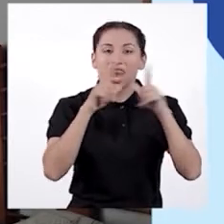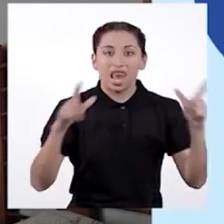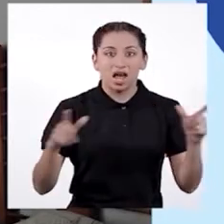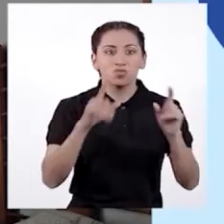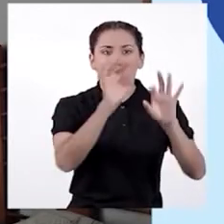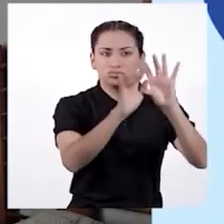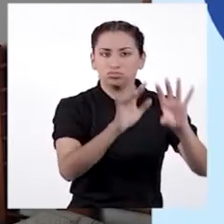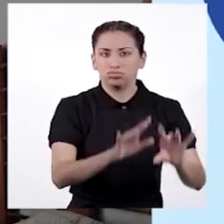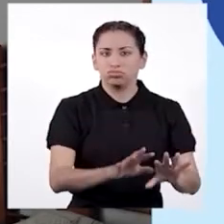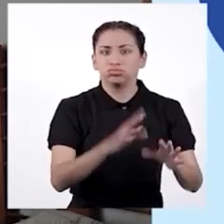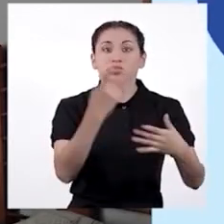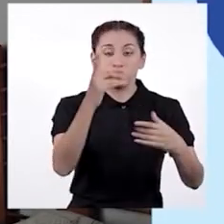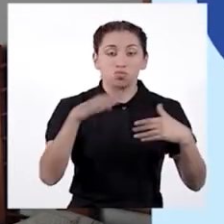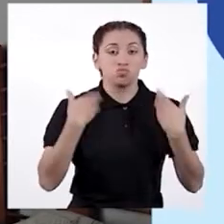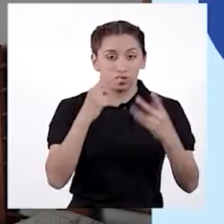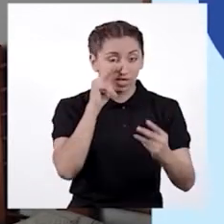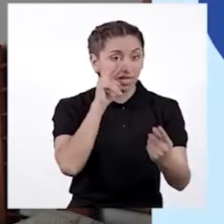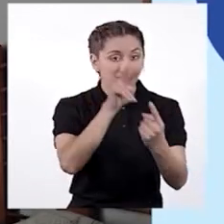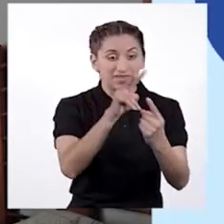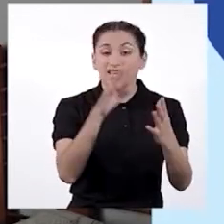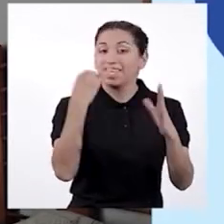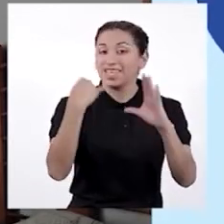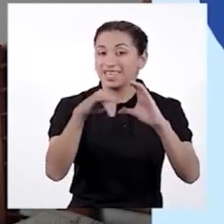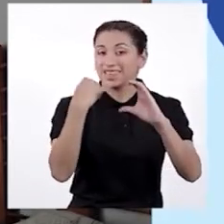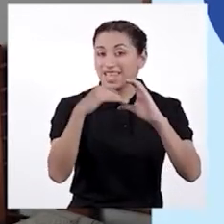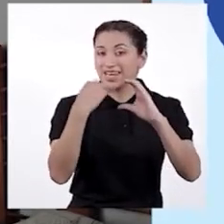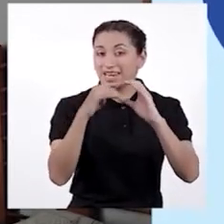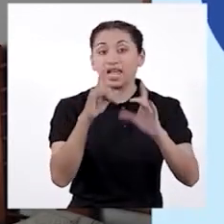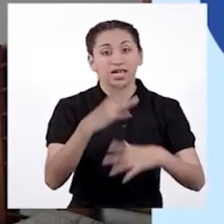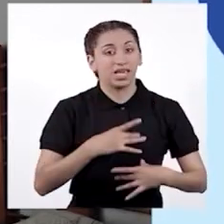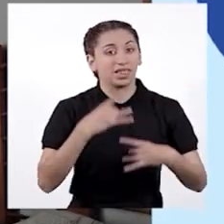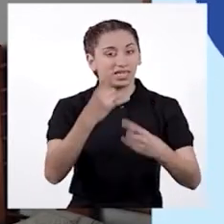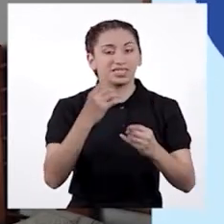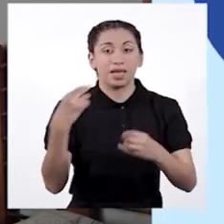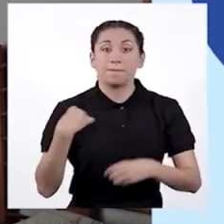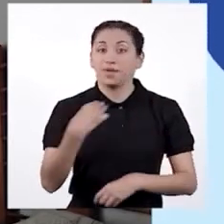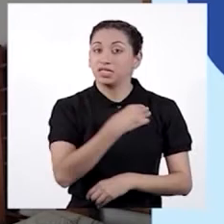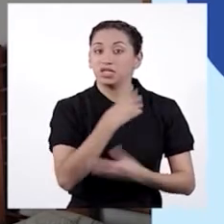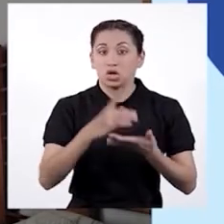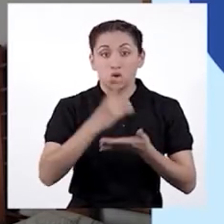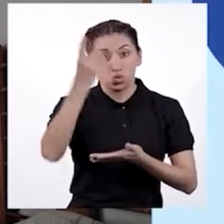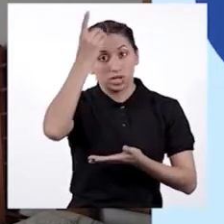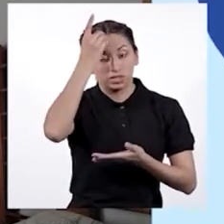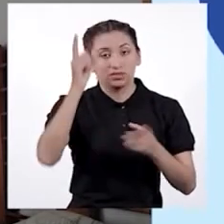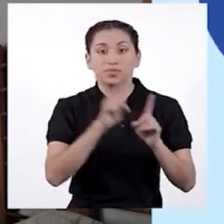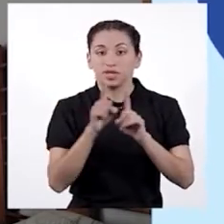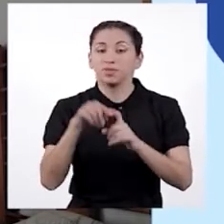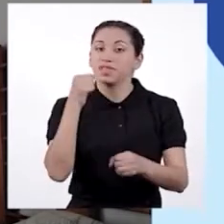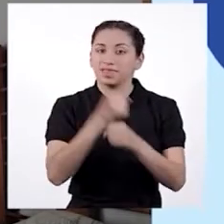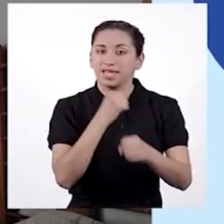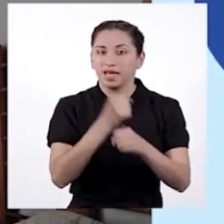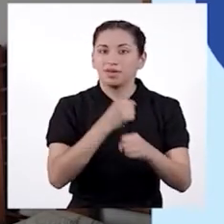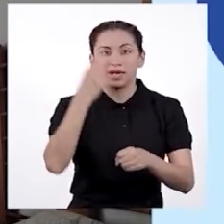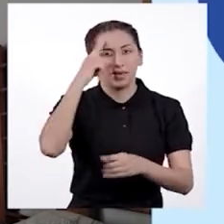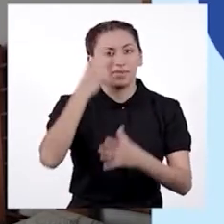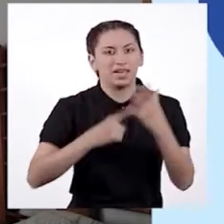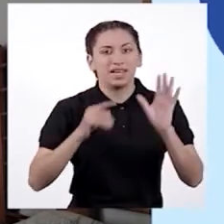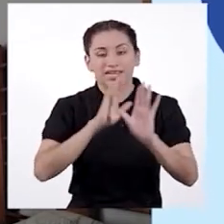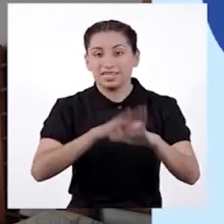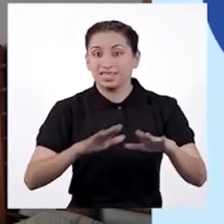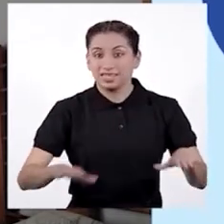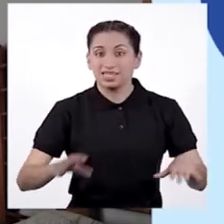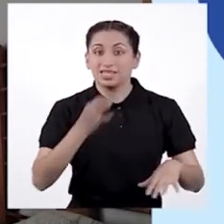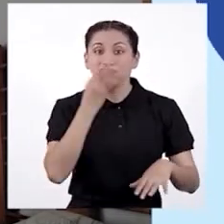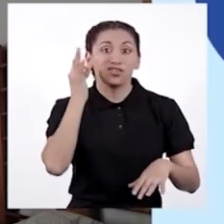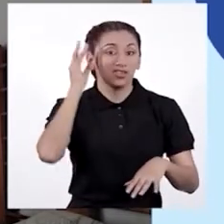que podemos verla en internet y es súper interesante. El Ministerio de Educación trabaja para que los niños